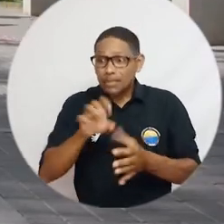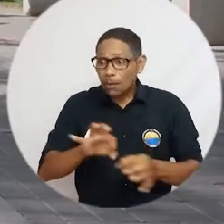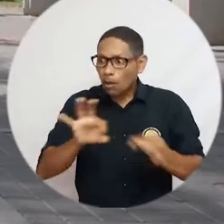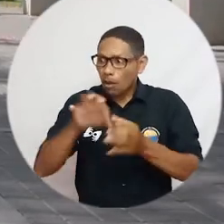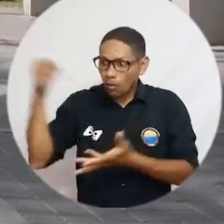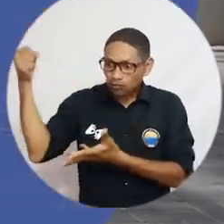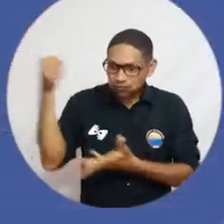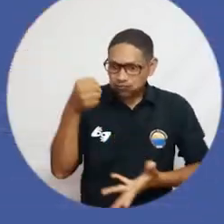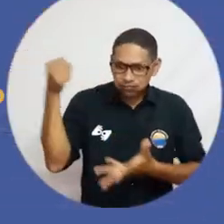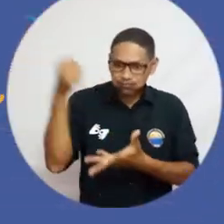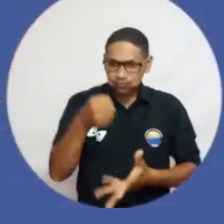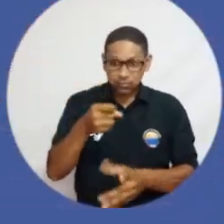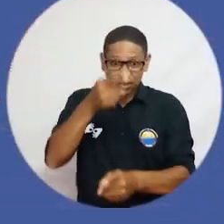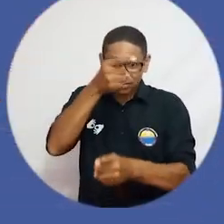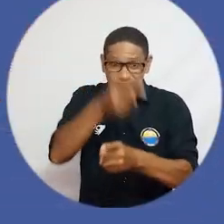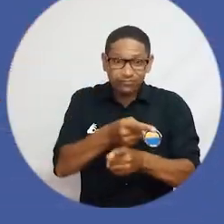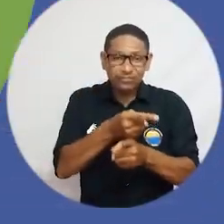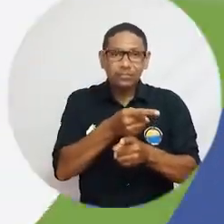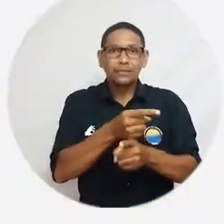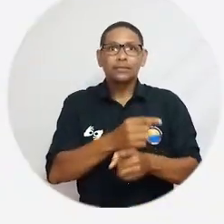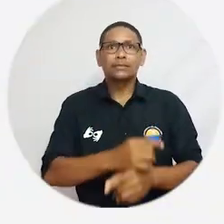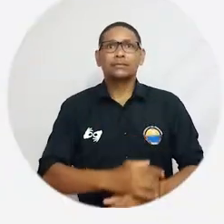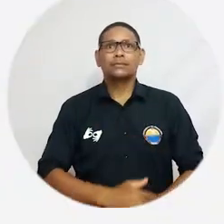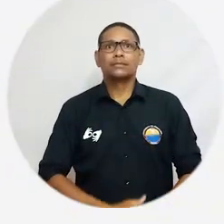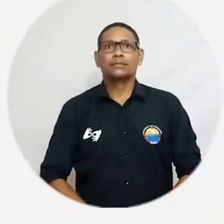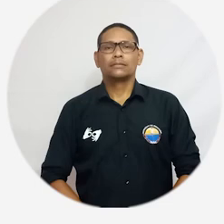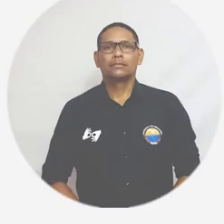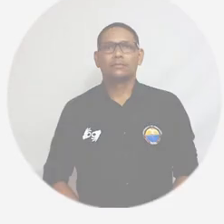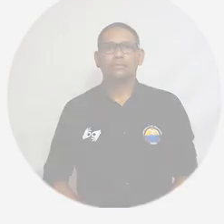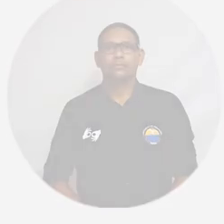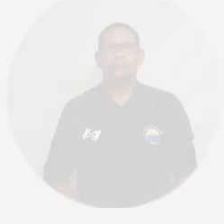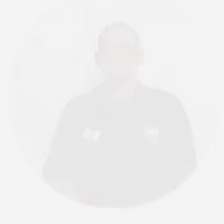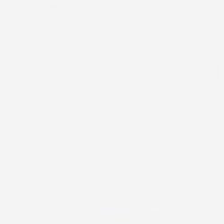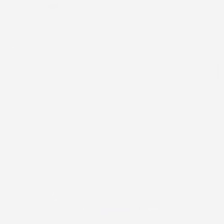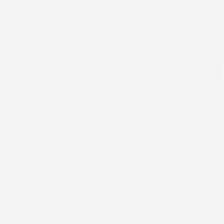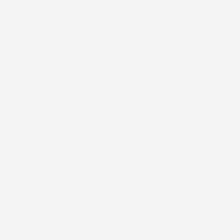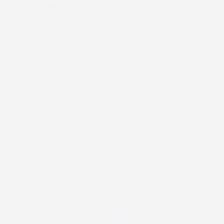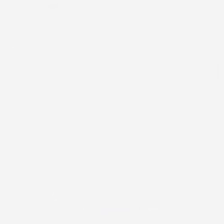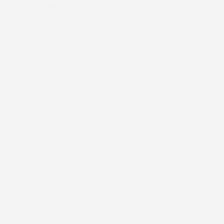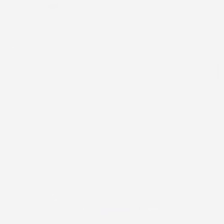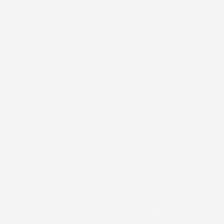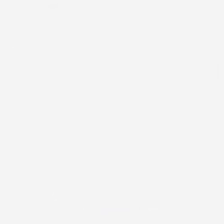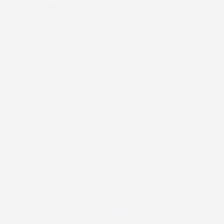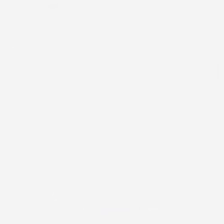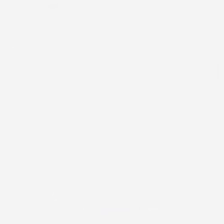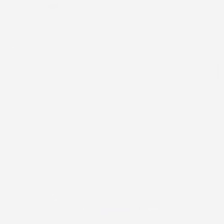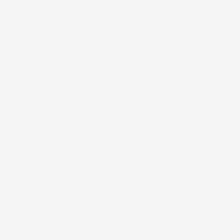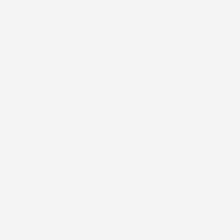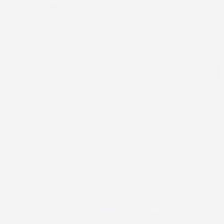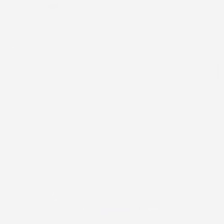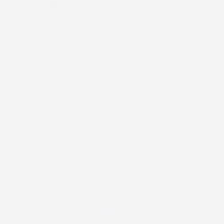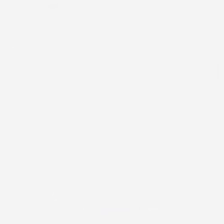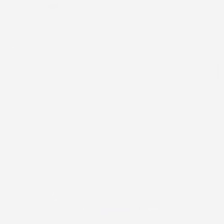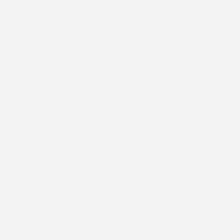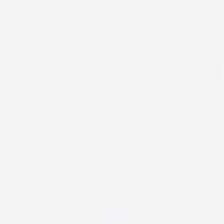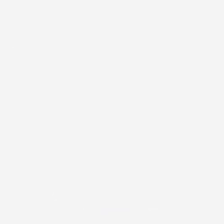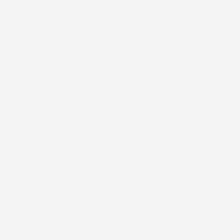recursos y precisión en el valor definitivo. Universidad del Magdalena. Aún más incluyente e innovadora.